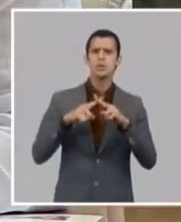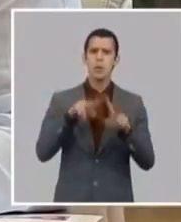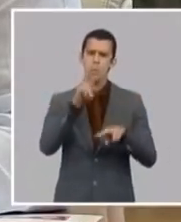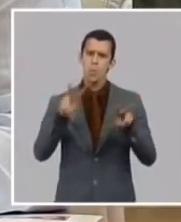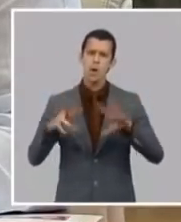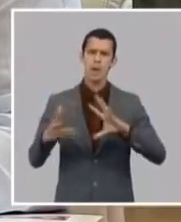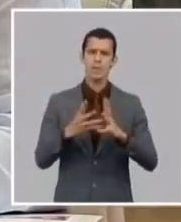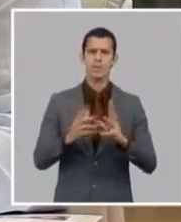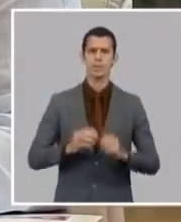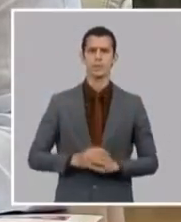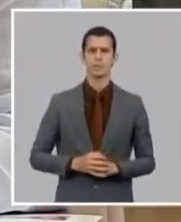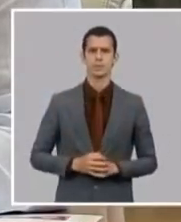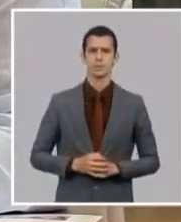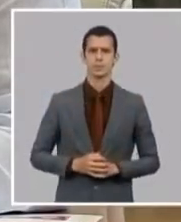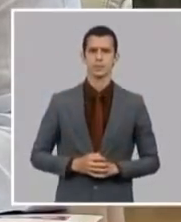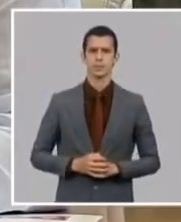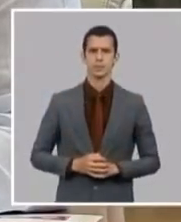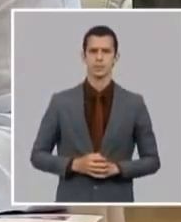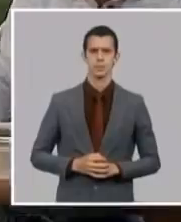como queremos